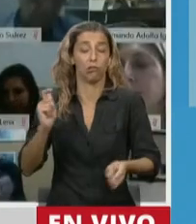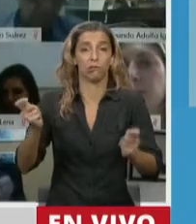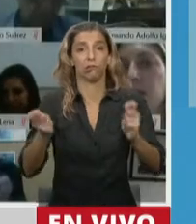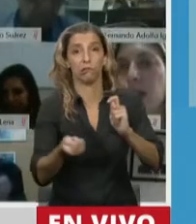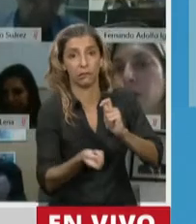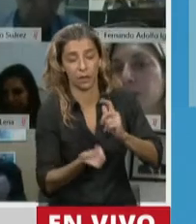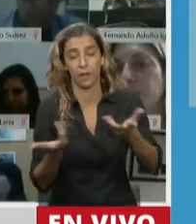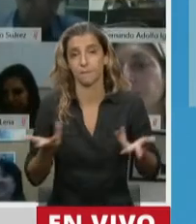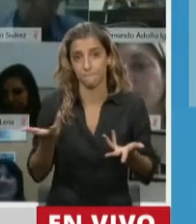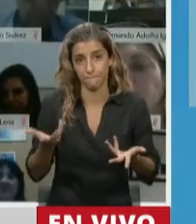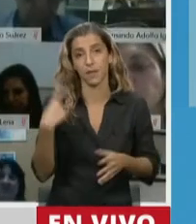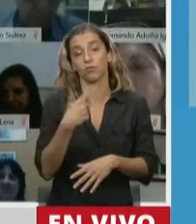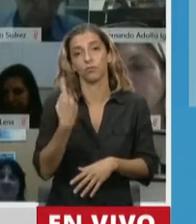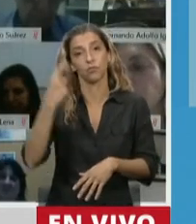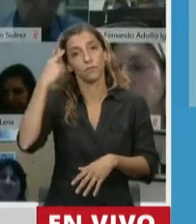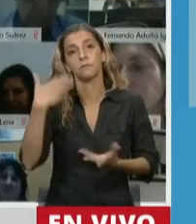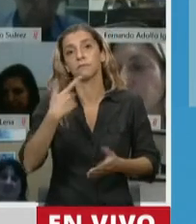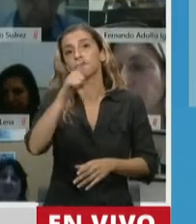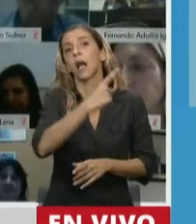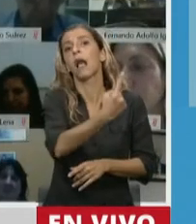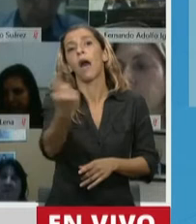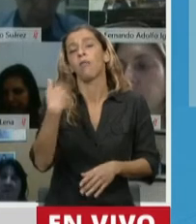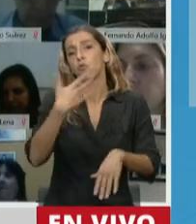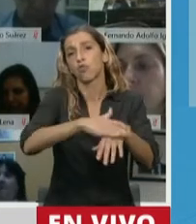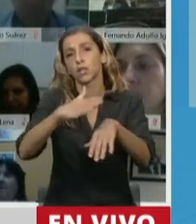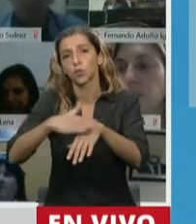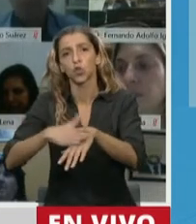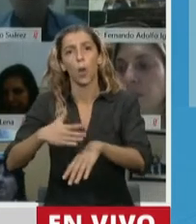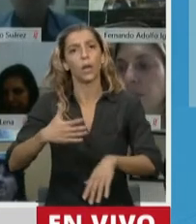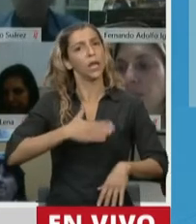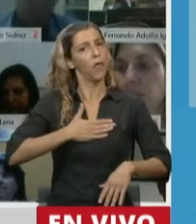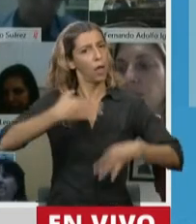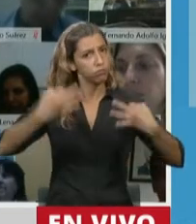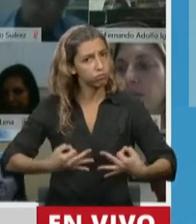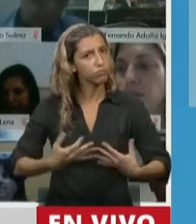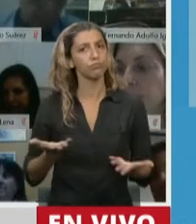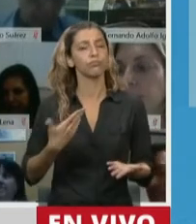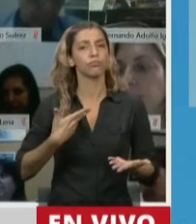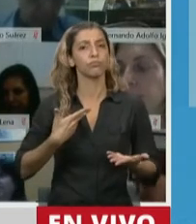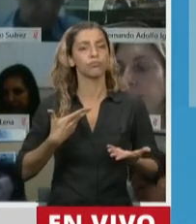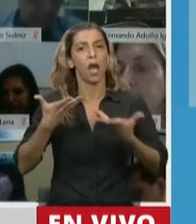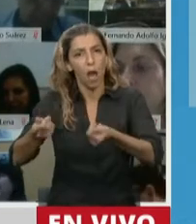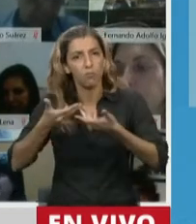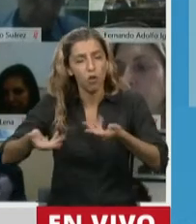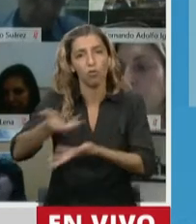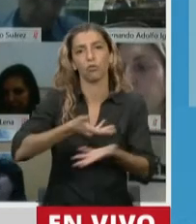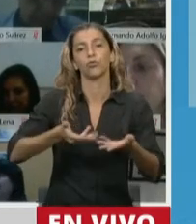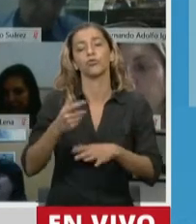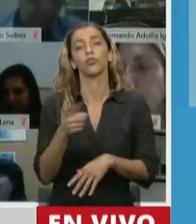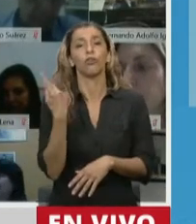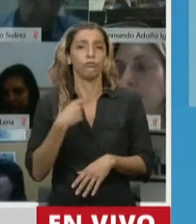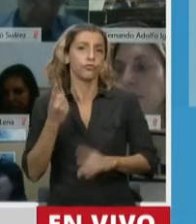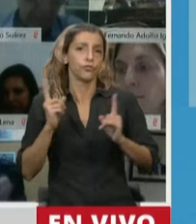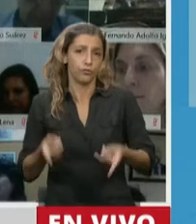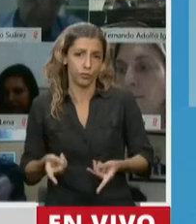esperamos responsabilidad, temblanza y solidaridad y como legisladores nos corresponde, por